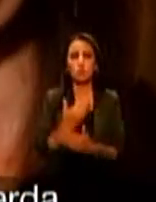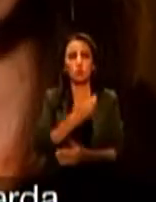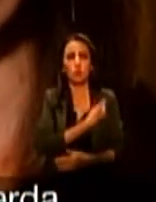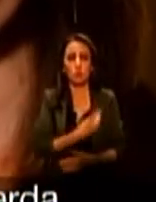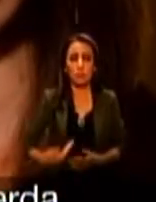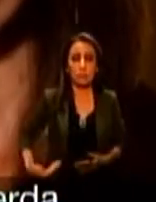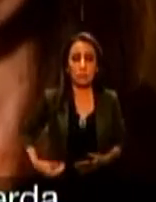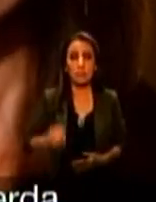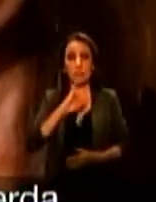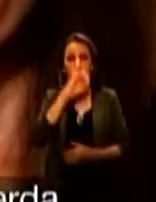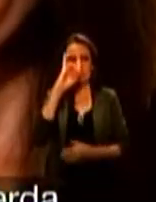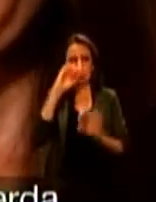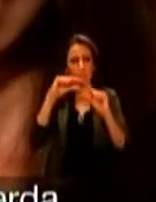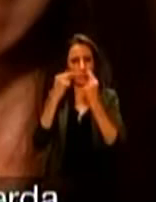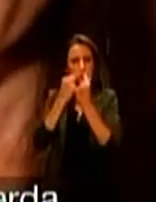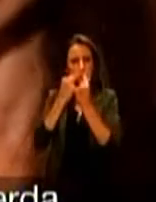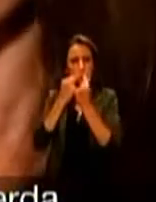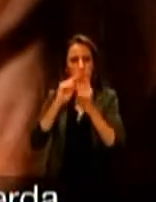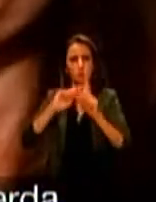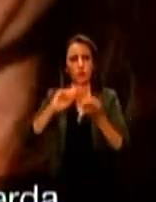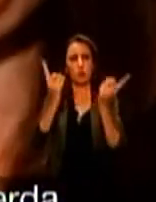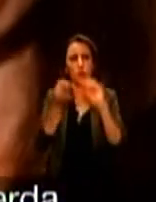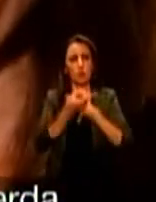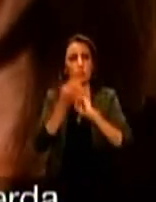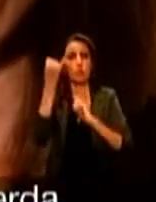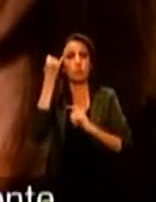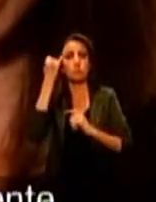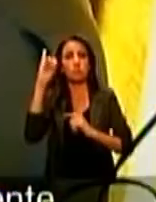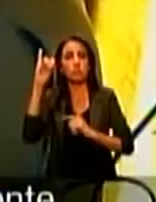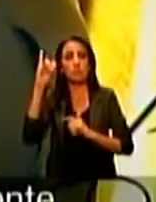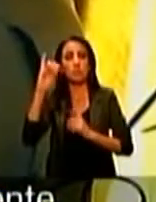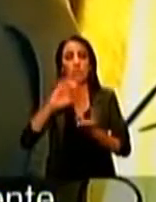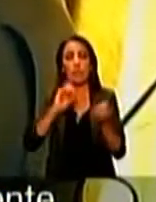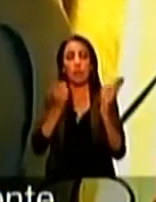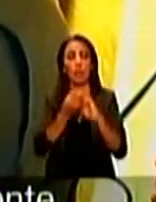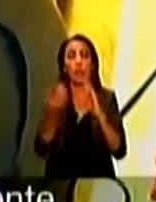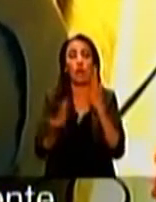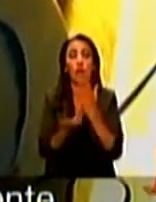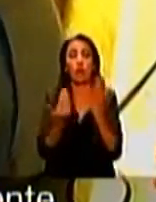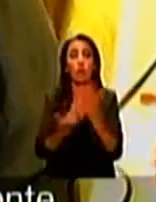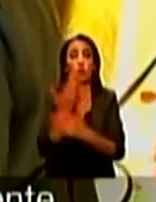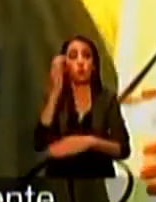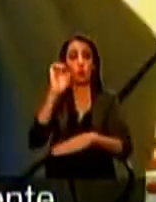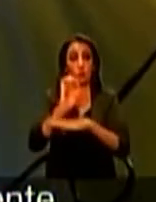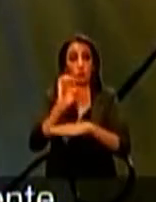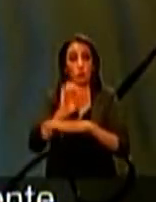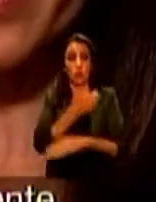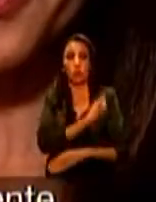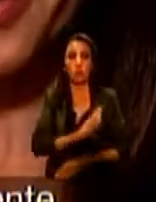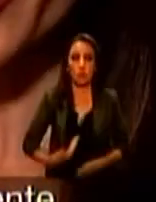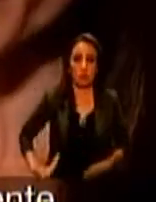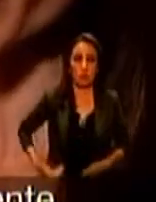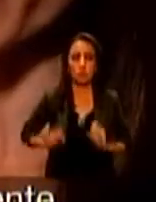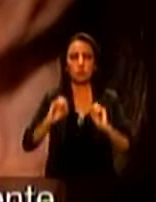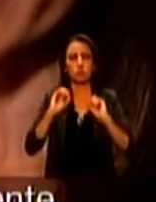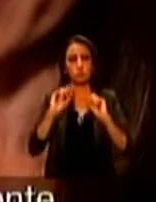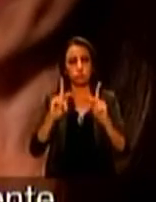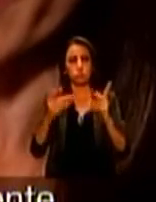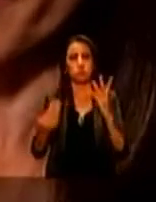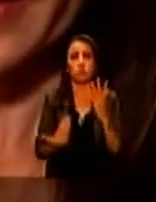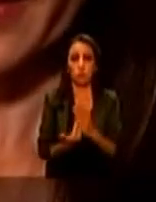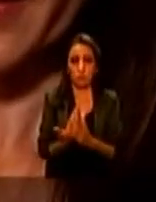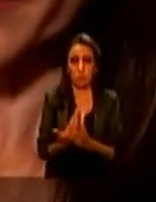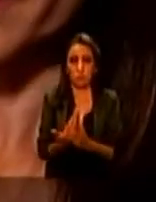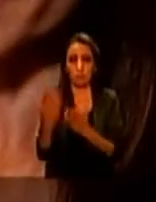nuevo en esa izquierda que está totalmente desprestigiada. El Ecuador con su nuevo presidente tiene una buena oportunidad